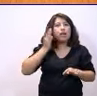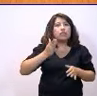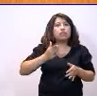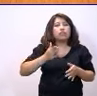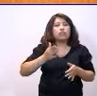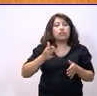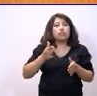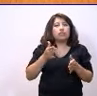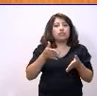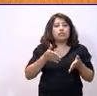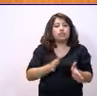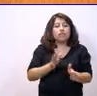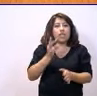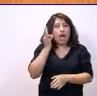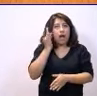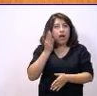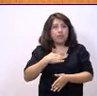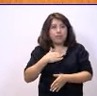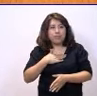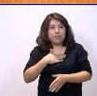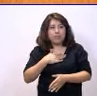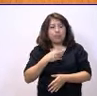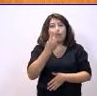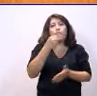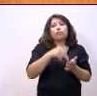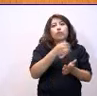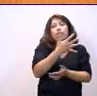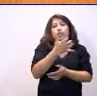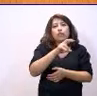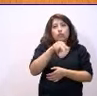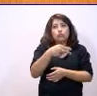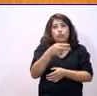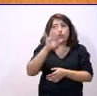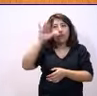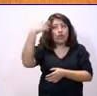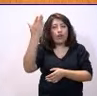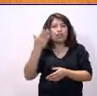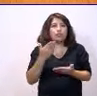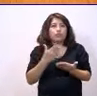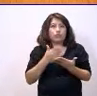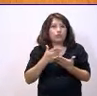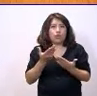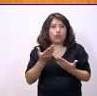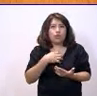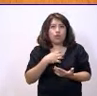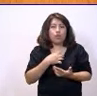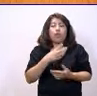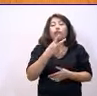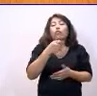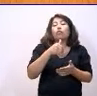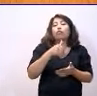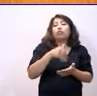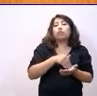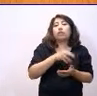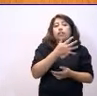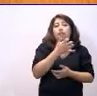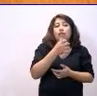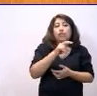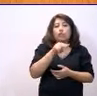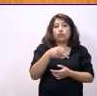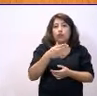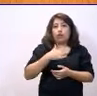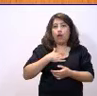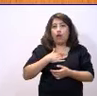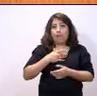a poder estudiar fuera porque usted les dé 2.500 euros. Igual lo que tiene que hacer es no dar los 2.500 euros a mí y